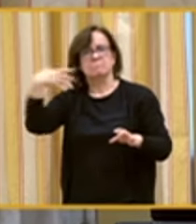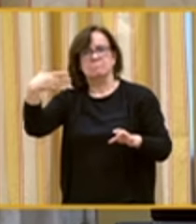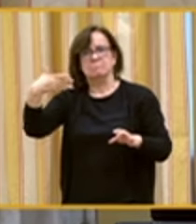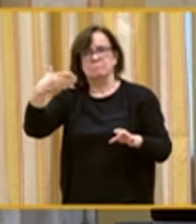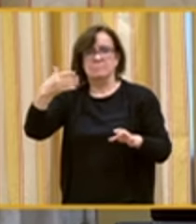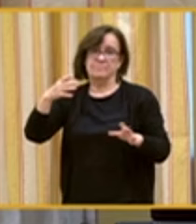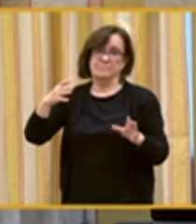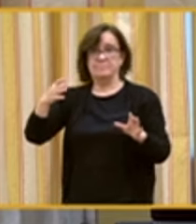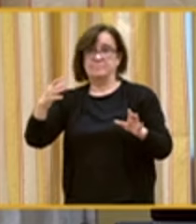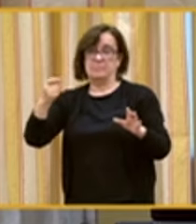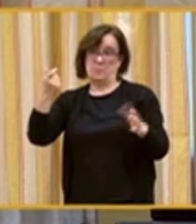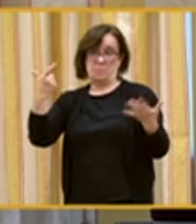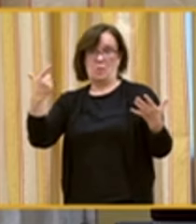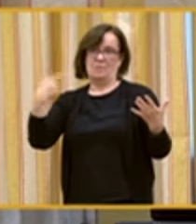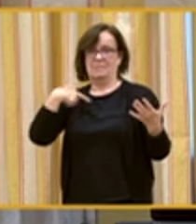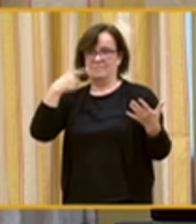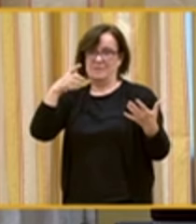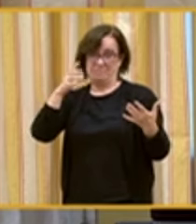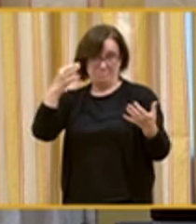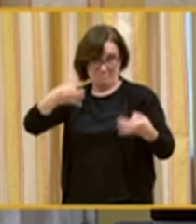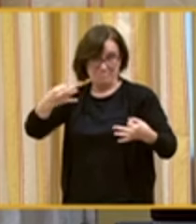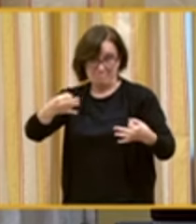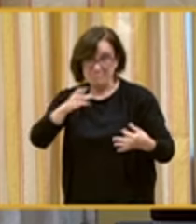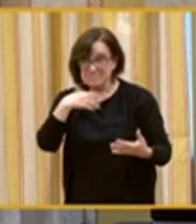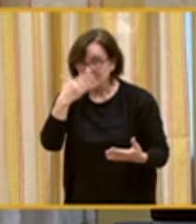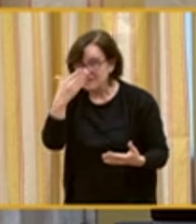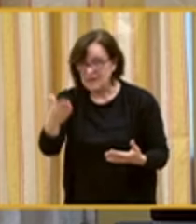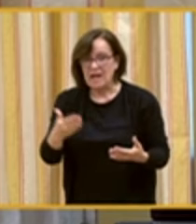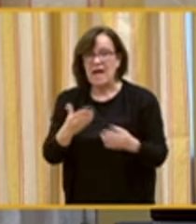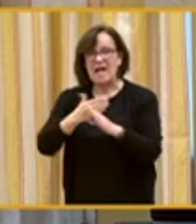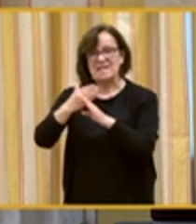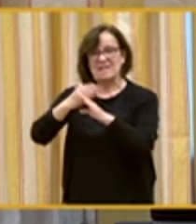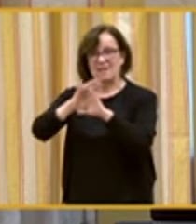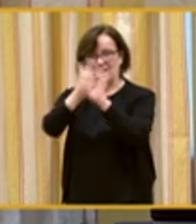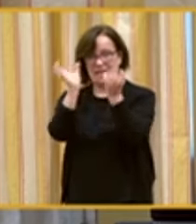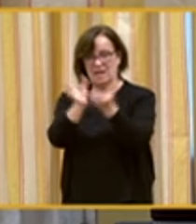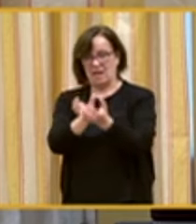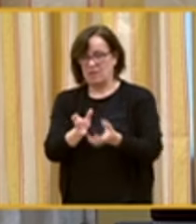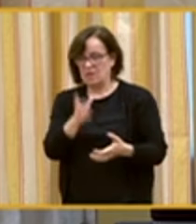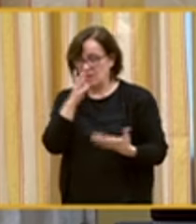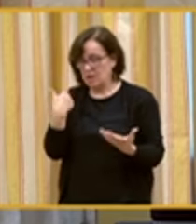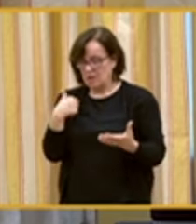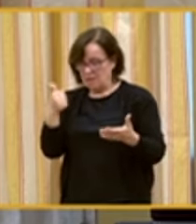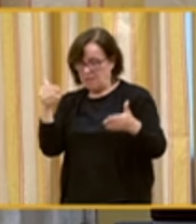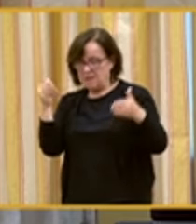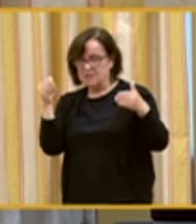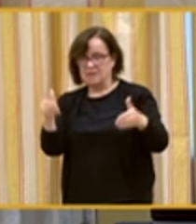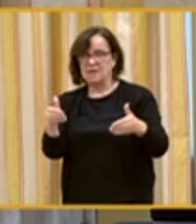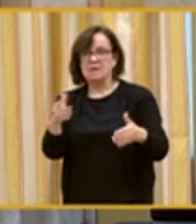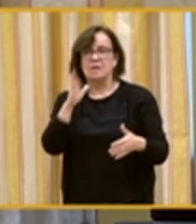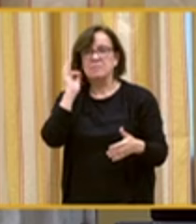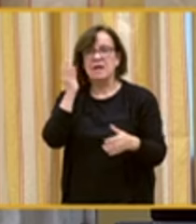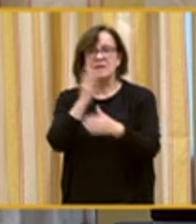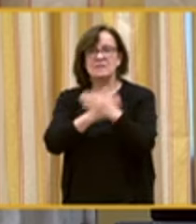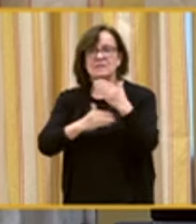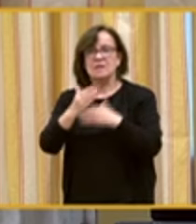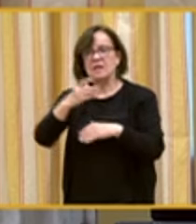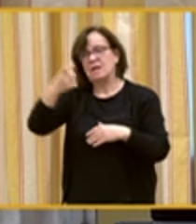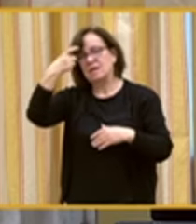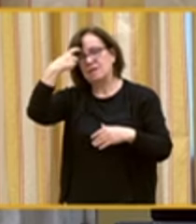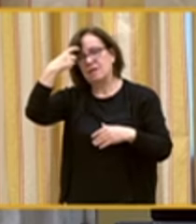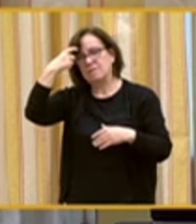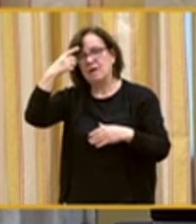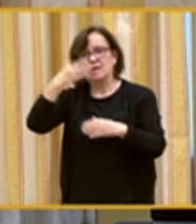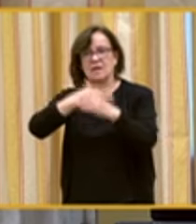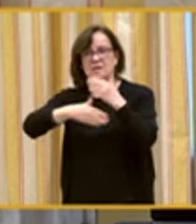suena un poco inmodesto, pero es una realidad, a nivel internacional. Nuestro foco mayoritariamente es la discapacidad intelectual